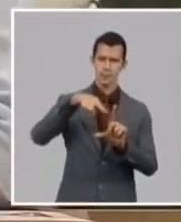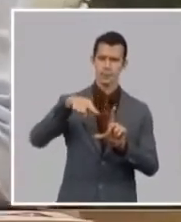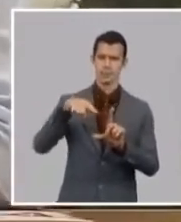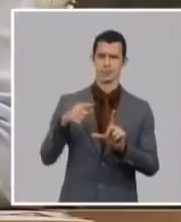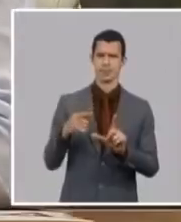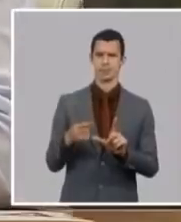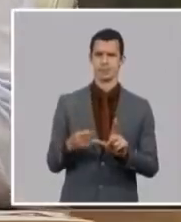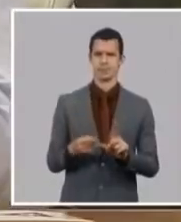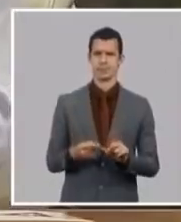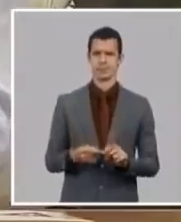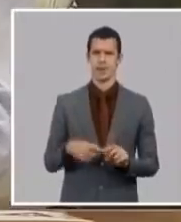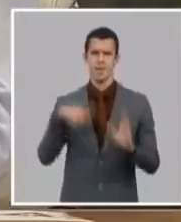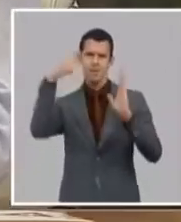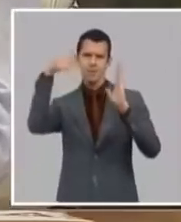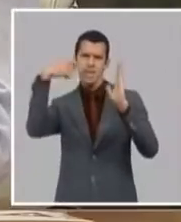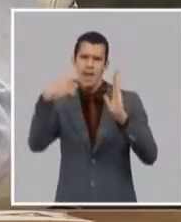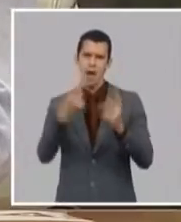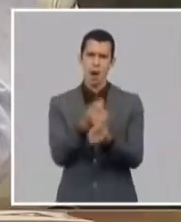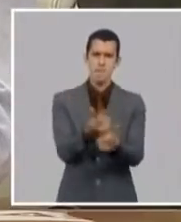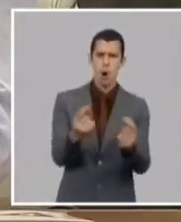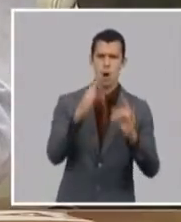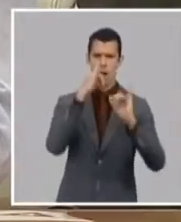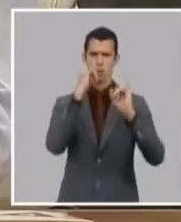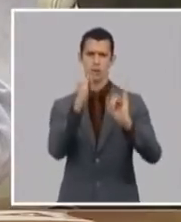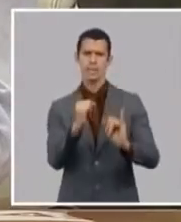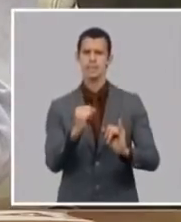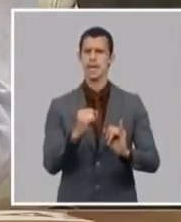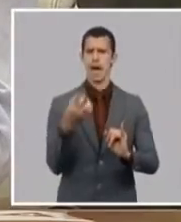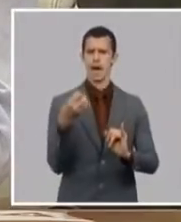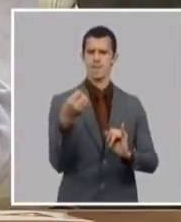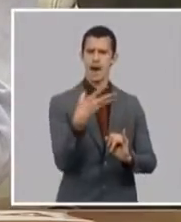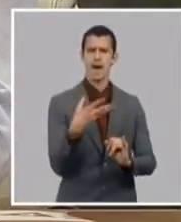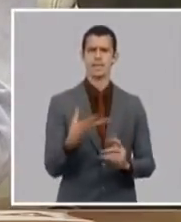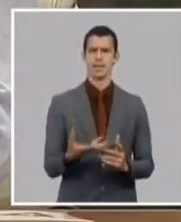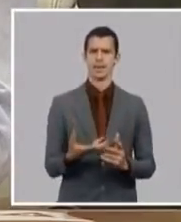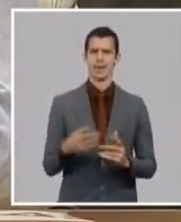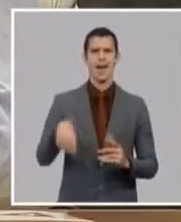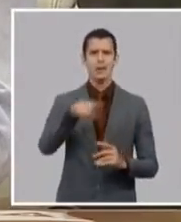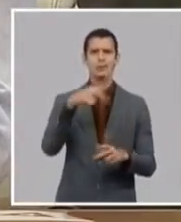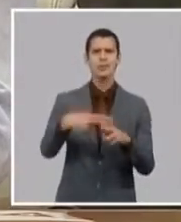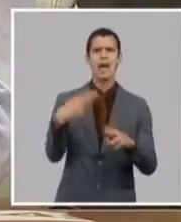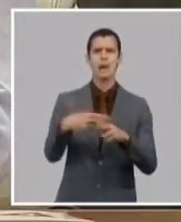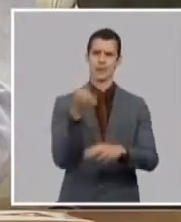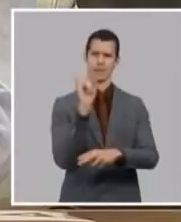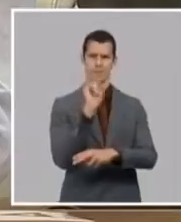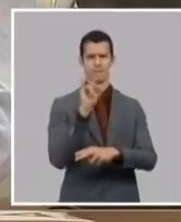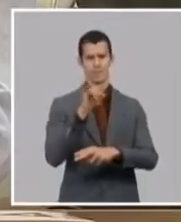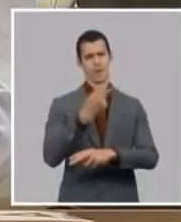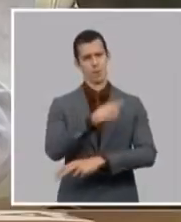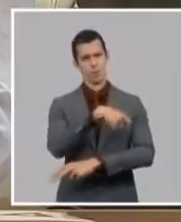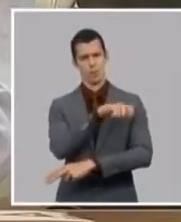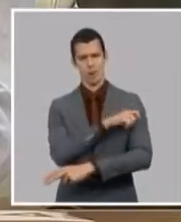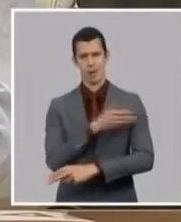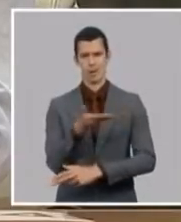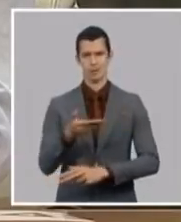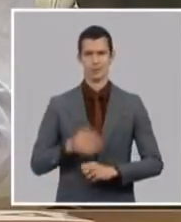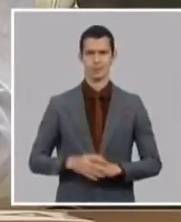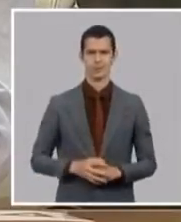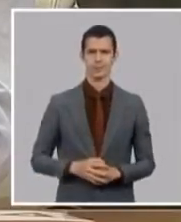compartimos con el pueblo de que aquí se han reprimido manifestaciones pacíficas